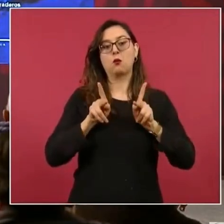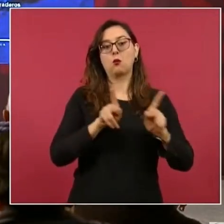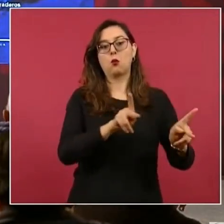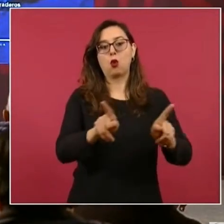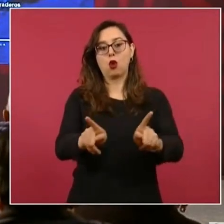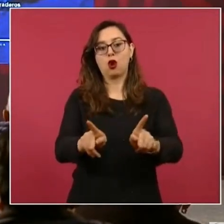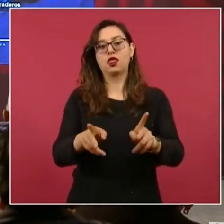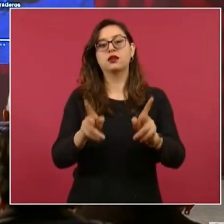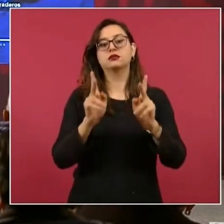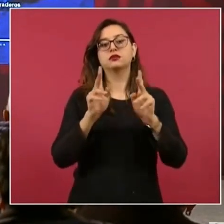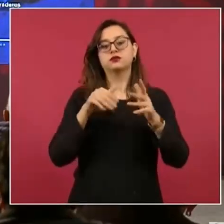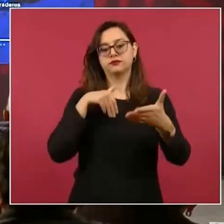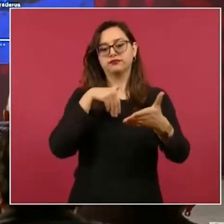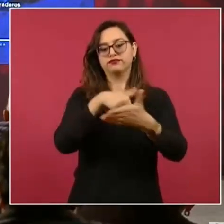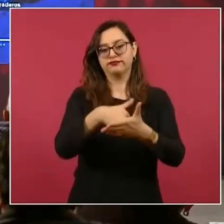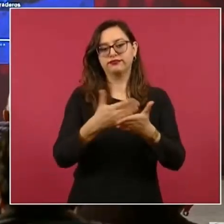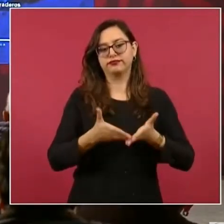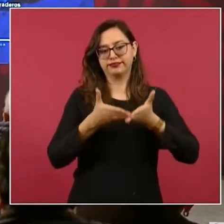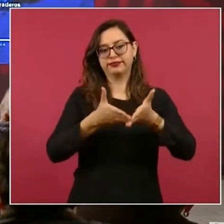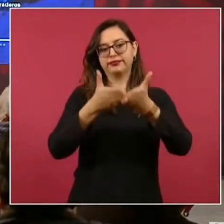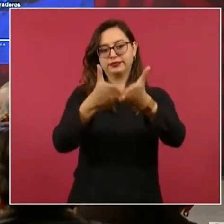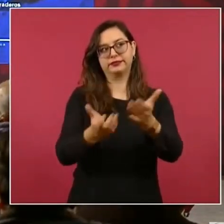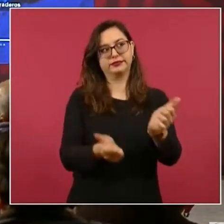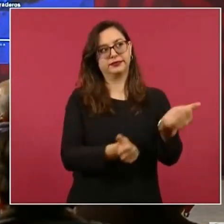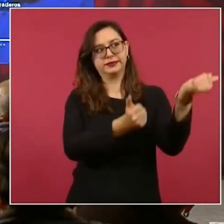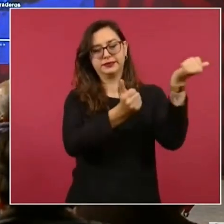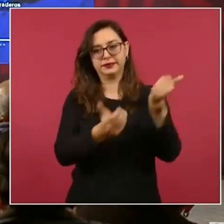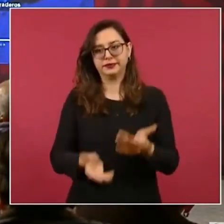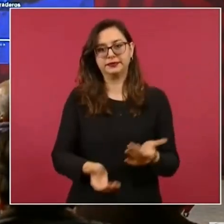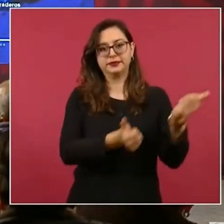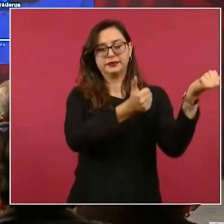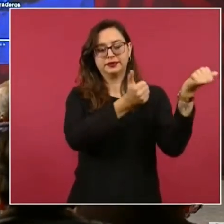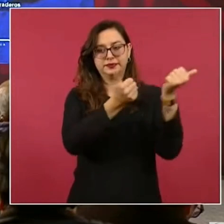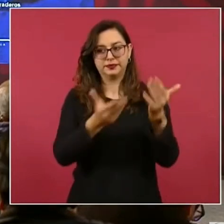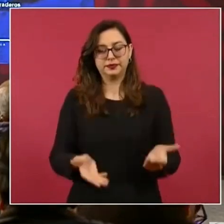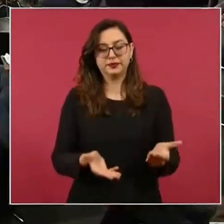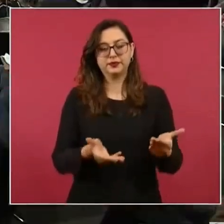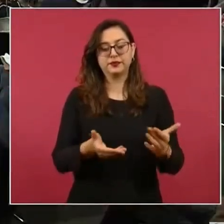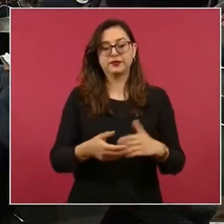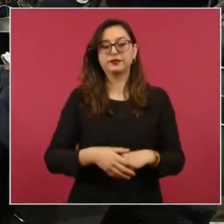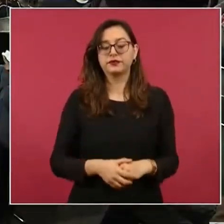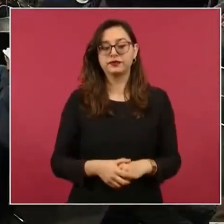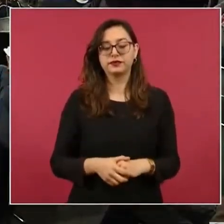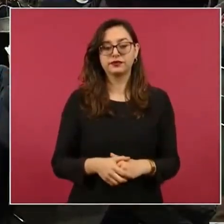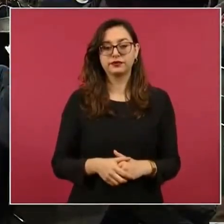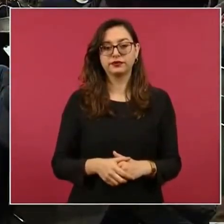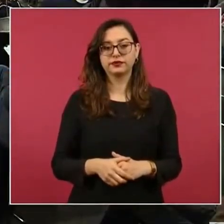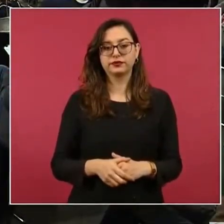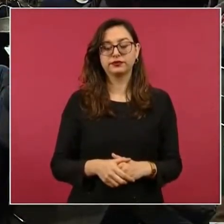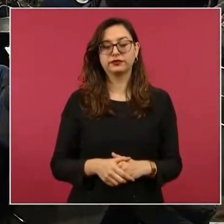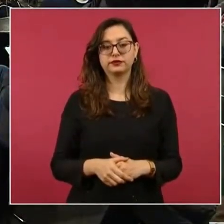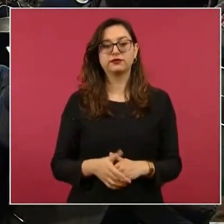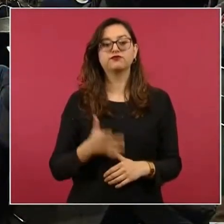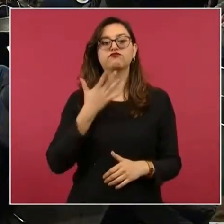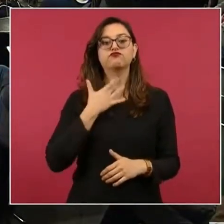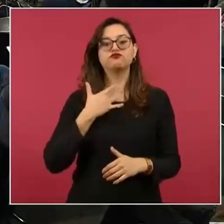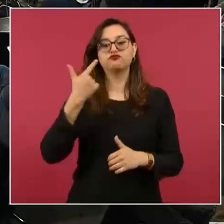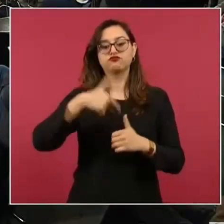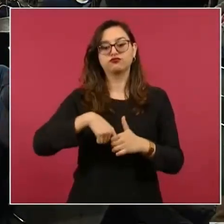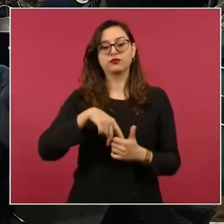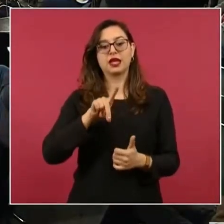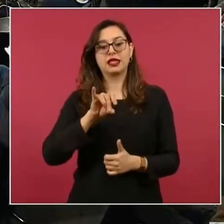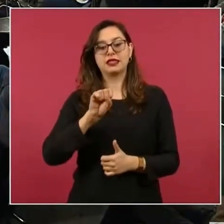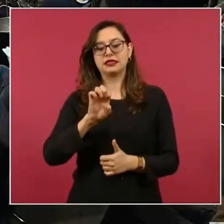vamos a utilizar ese diésel de bajo azufre,